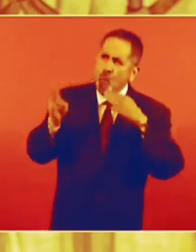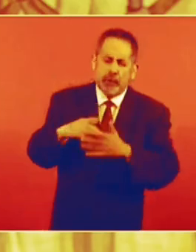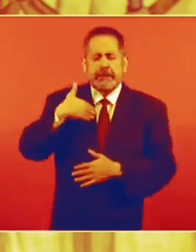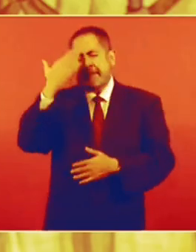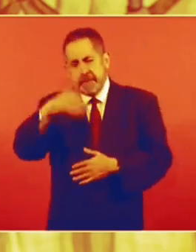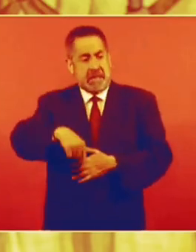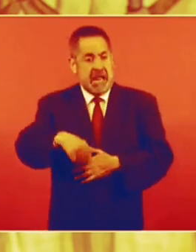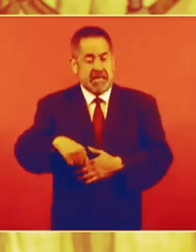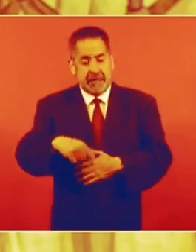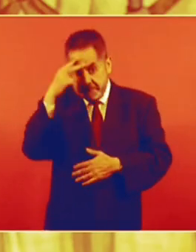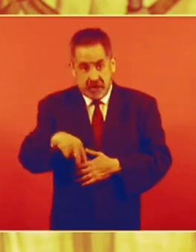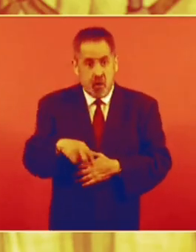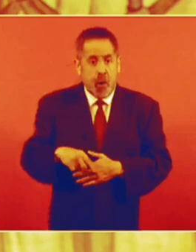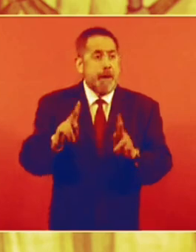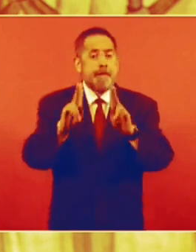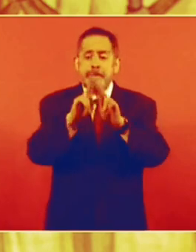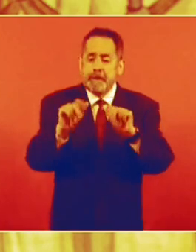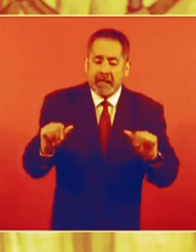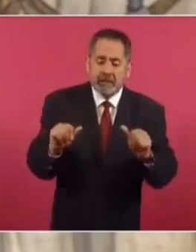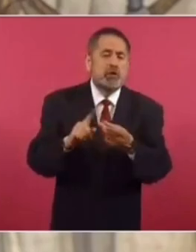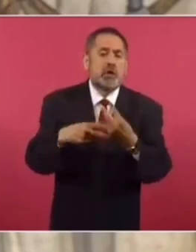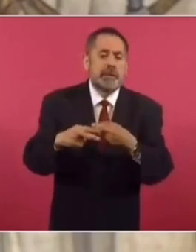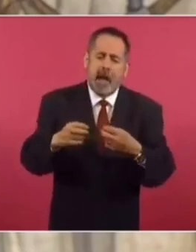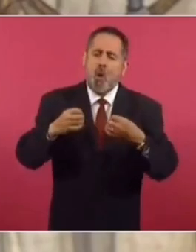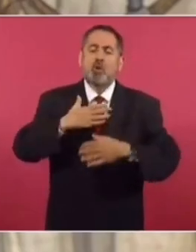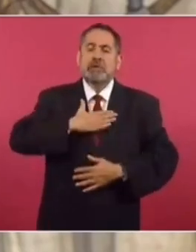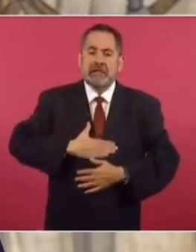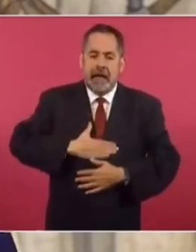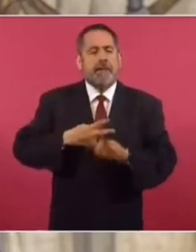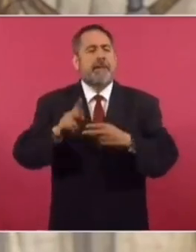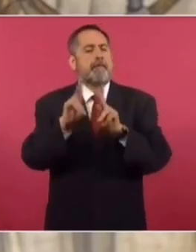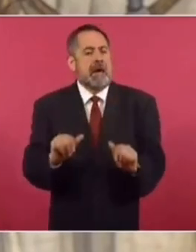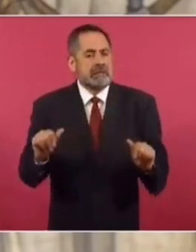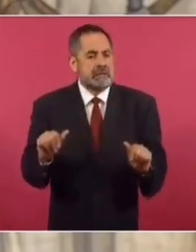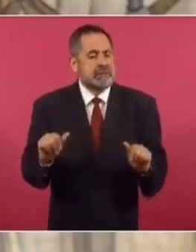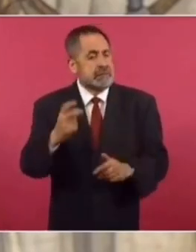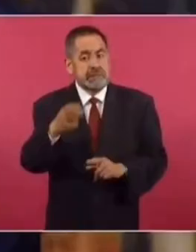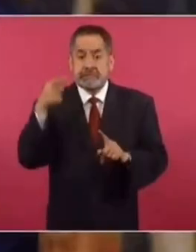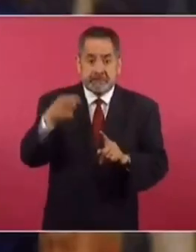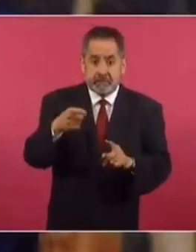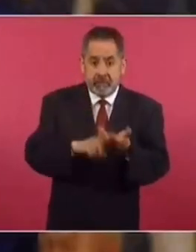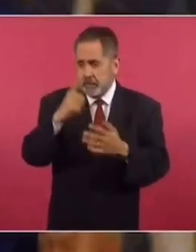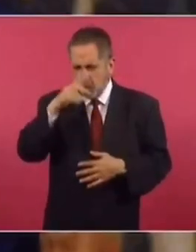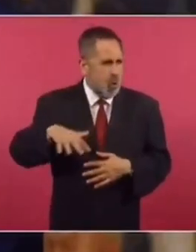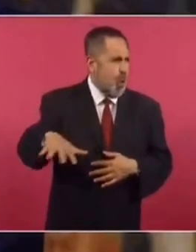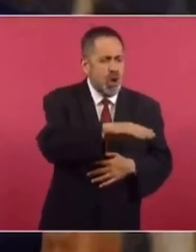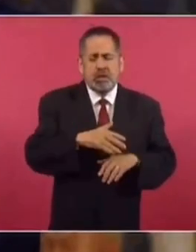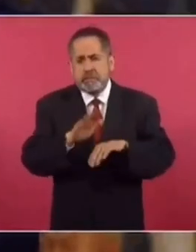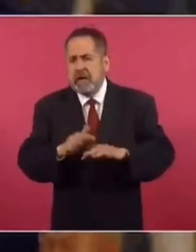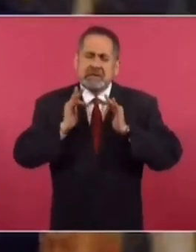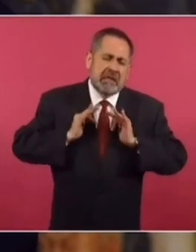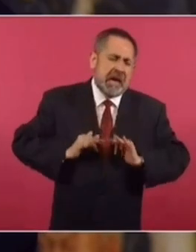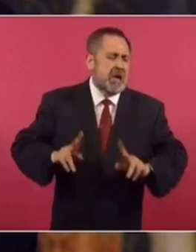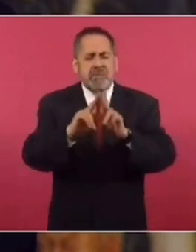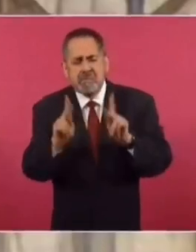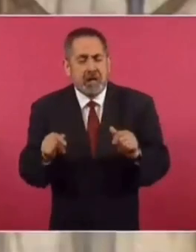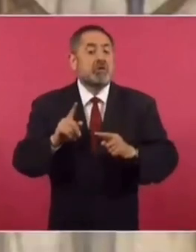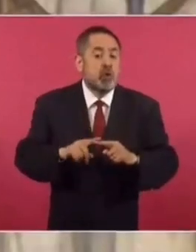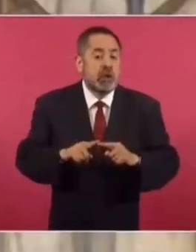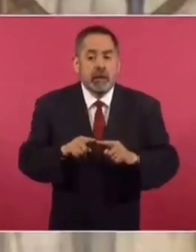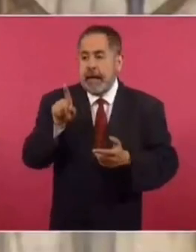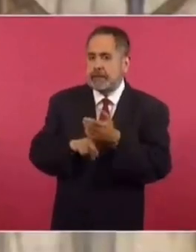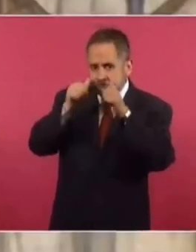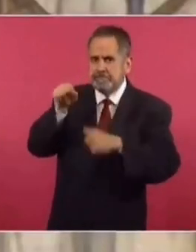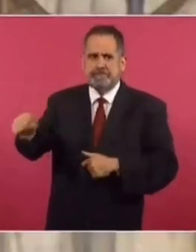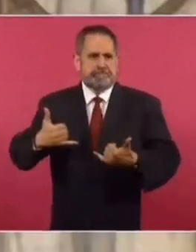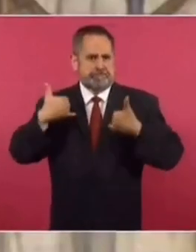mundo de que la paz es fruto de la justicia y que la clave para conseguir la tranquilidad y la paz está en la atención